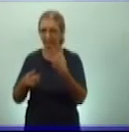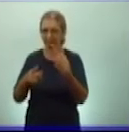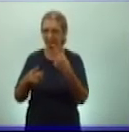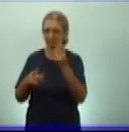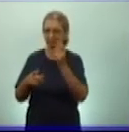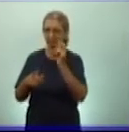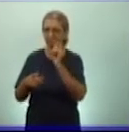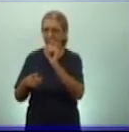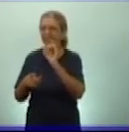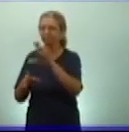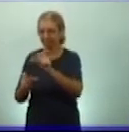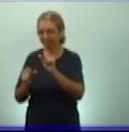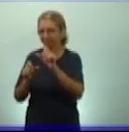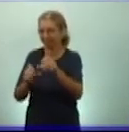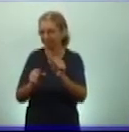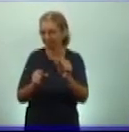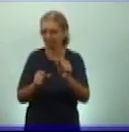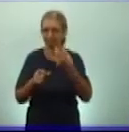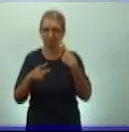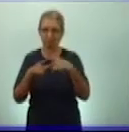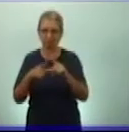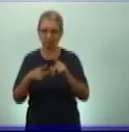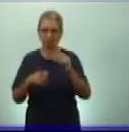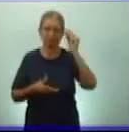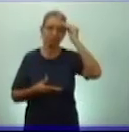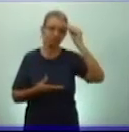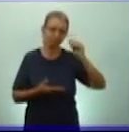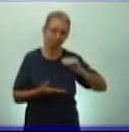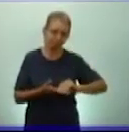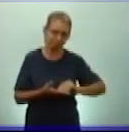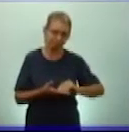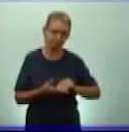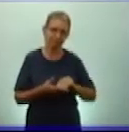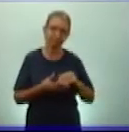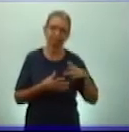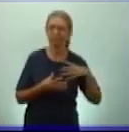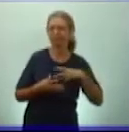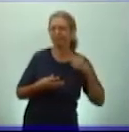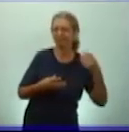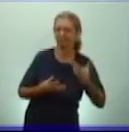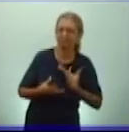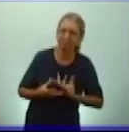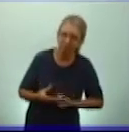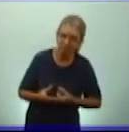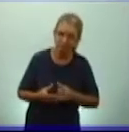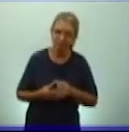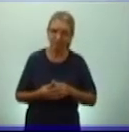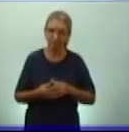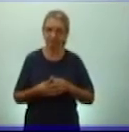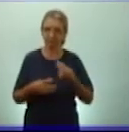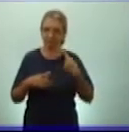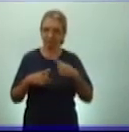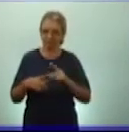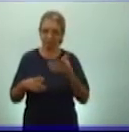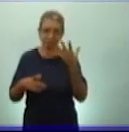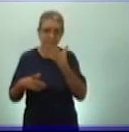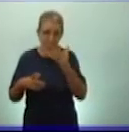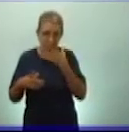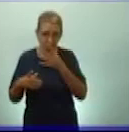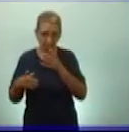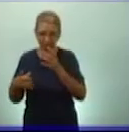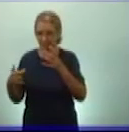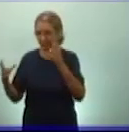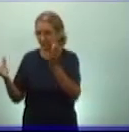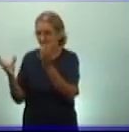explotadora, y una clase dominada o clase explotada. En el caso de los Incas, bueno, ¿quiénes las integraban? Por la